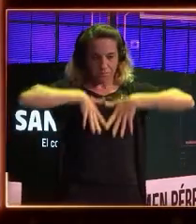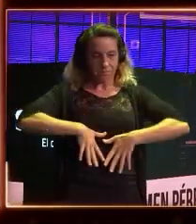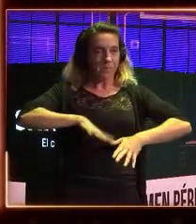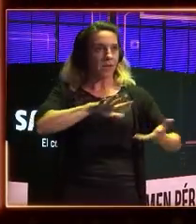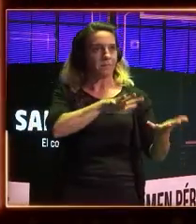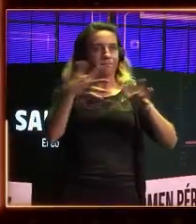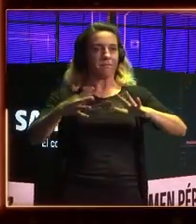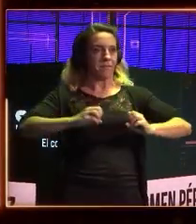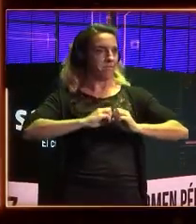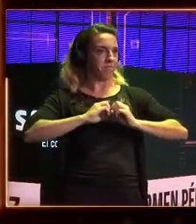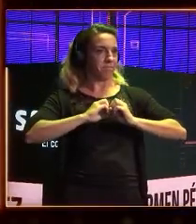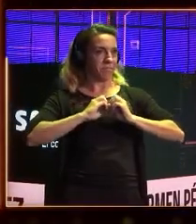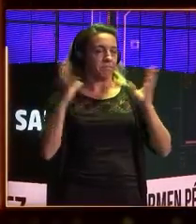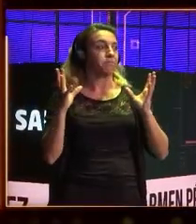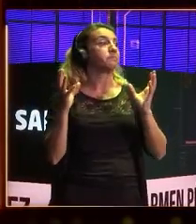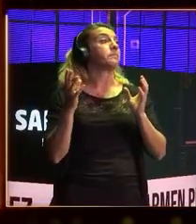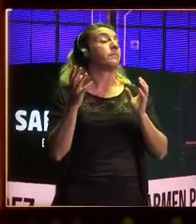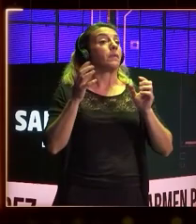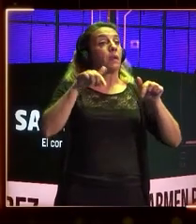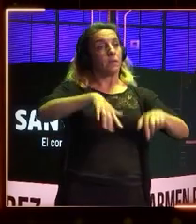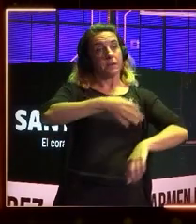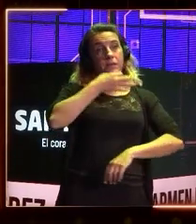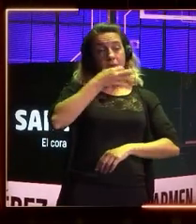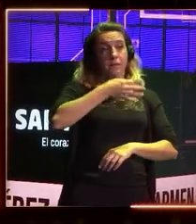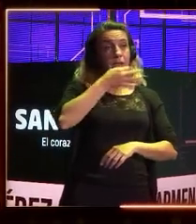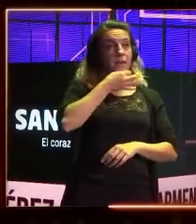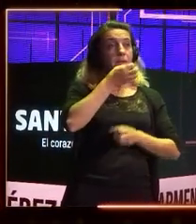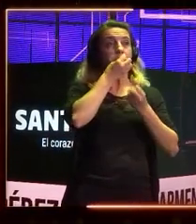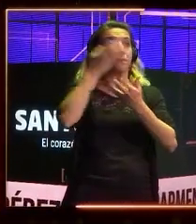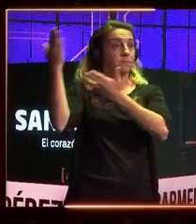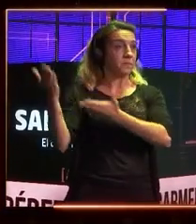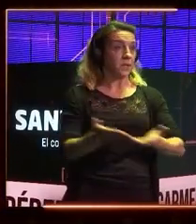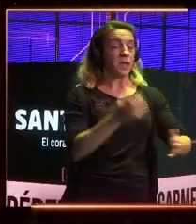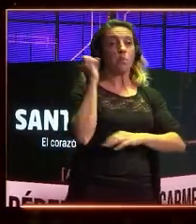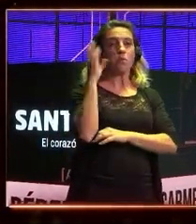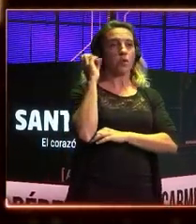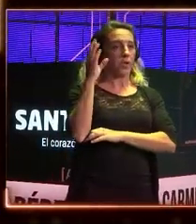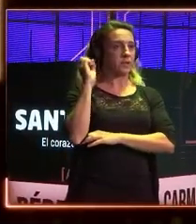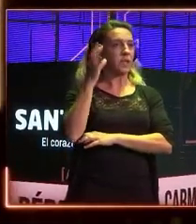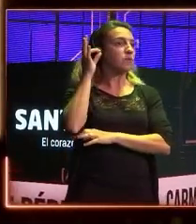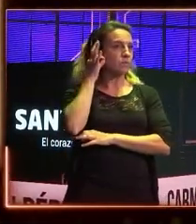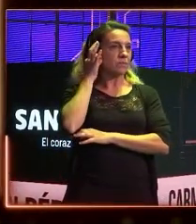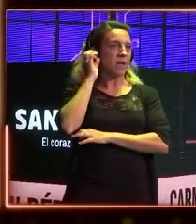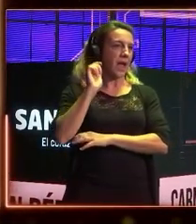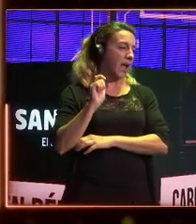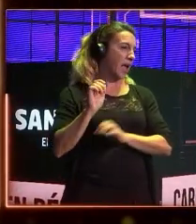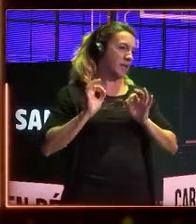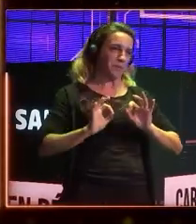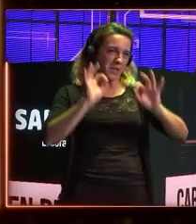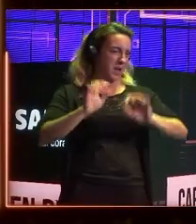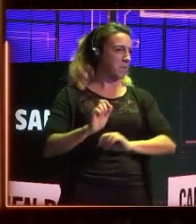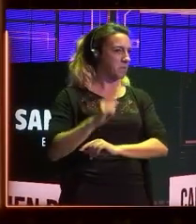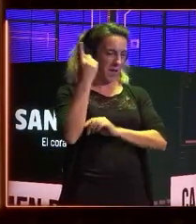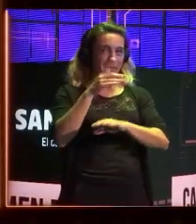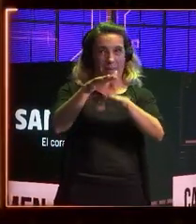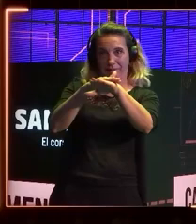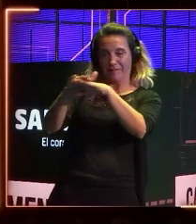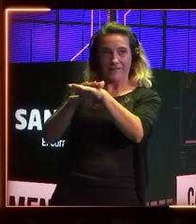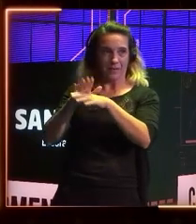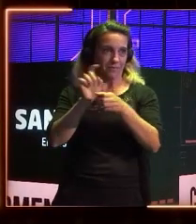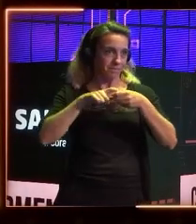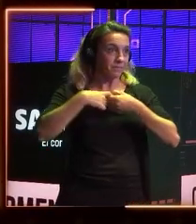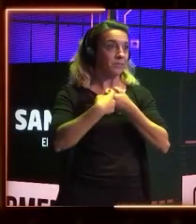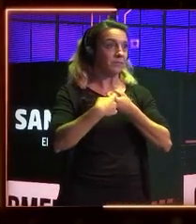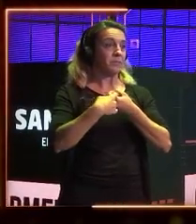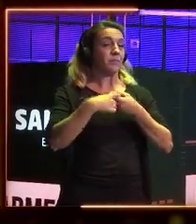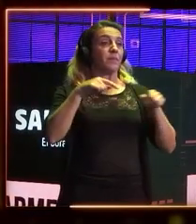despedirme esta tarde sin dar la bienvenida a la ponente más especial. Con perdón de los ponentes. Con todos ustedes,